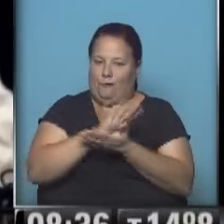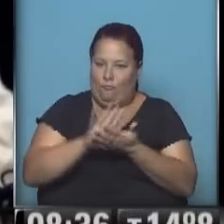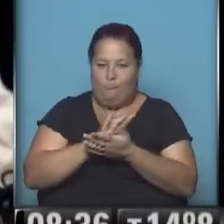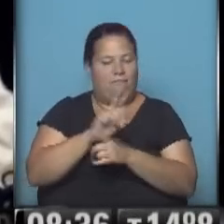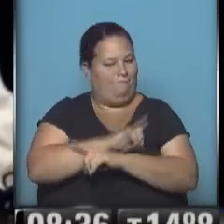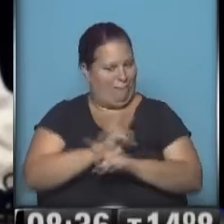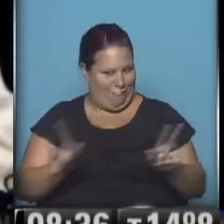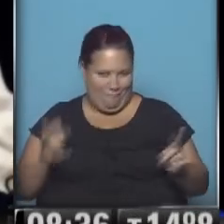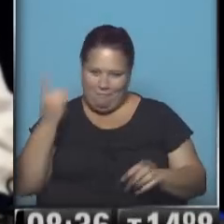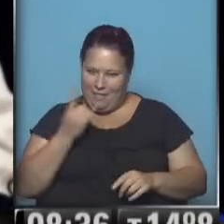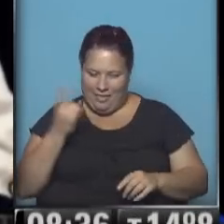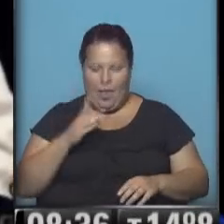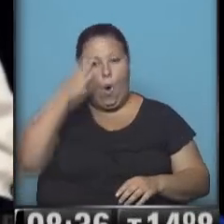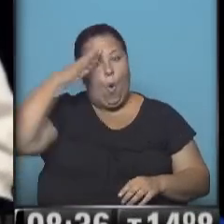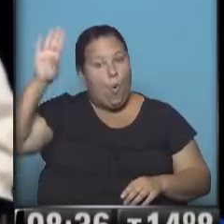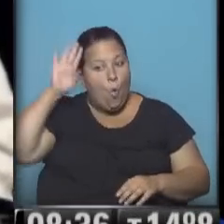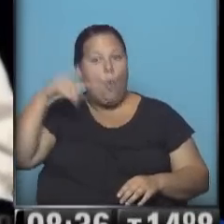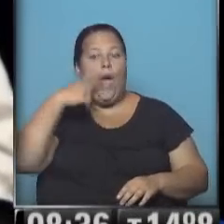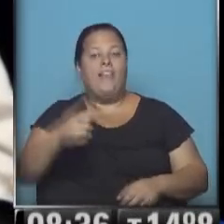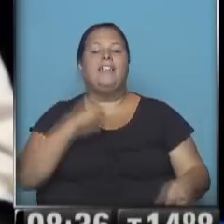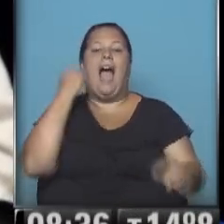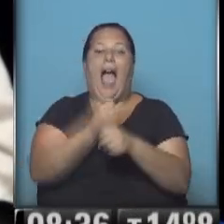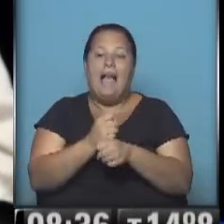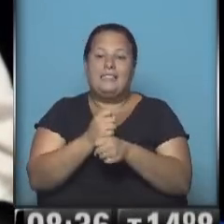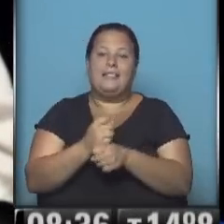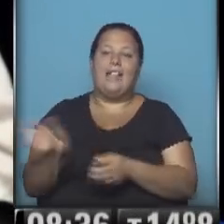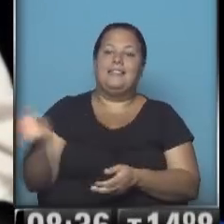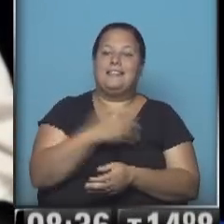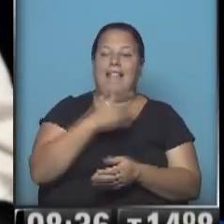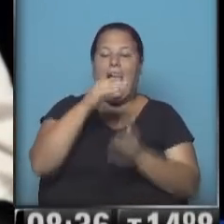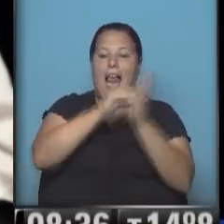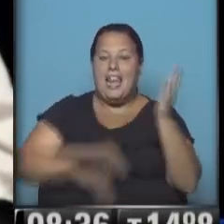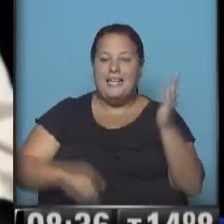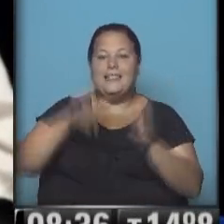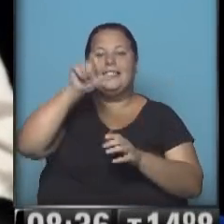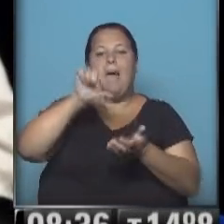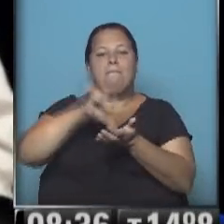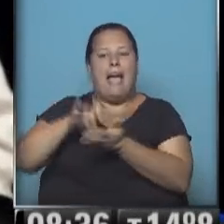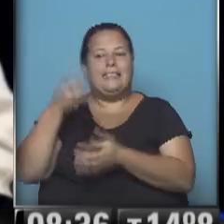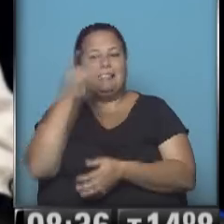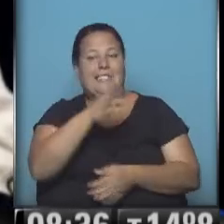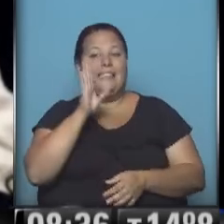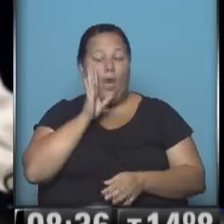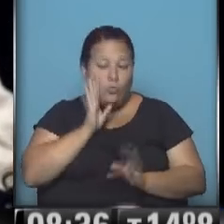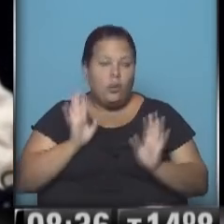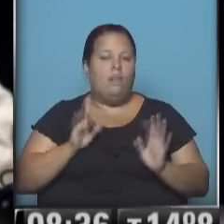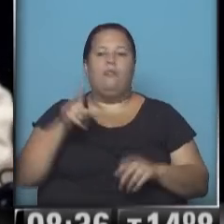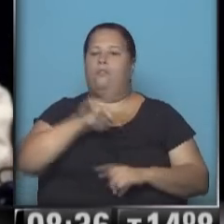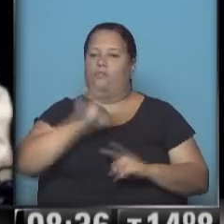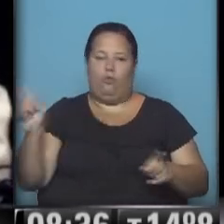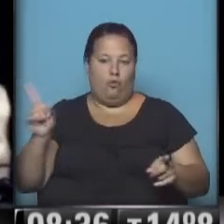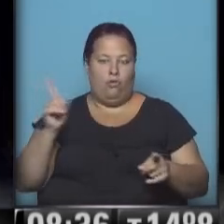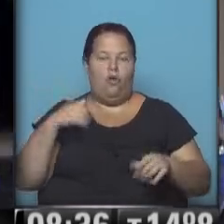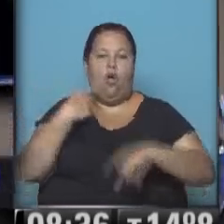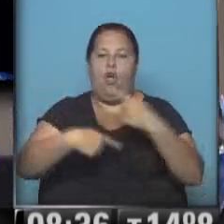es así tampoco. Cuba ha dicho que hasta que no se retire Cuba de la lista de países terroristas, Estados Unidos no va